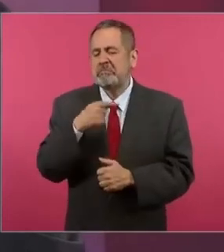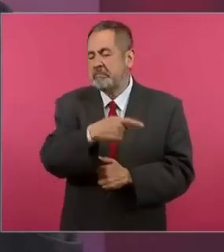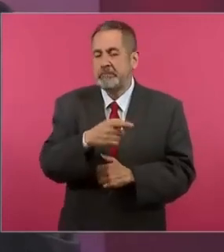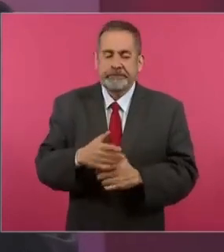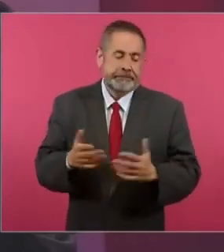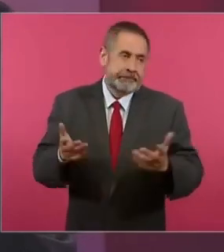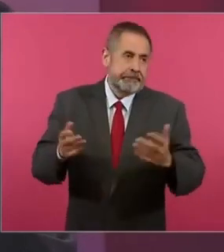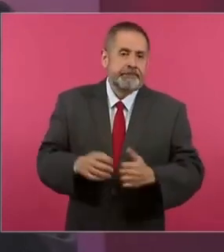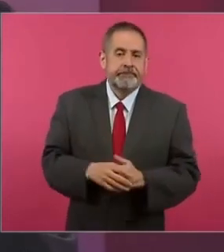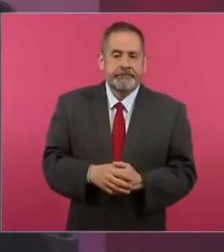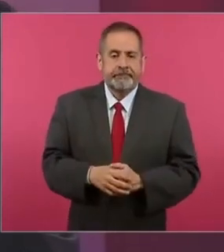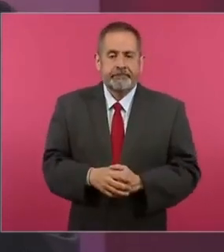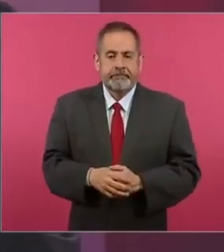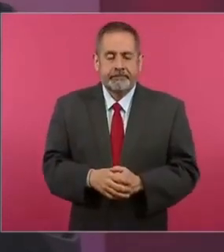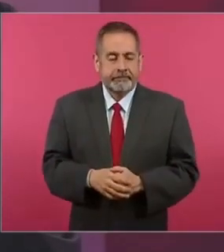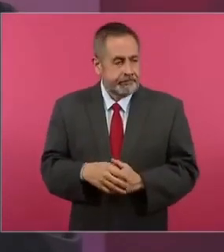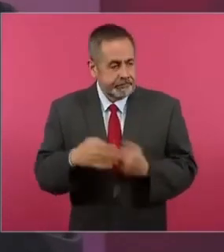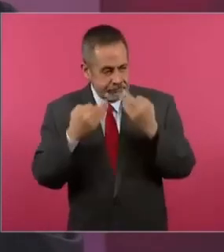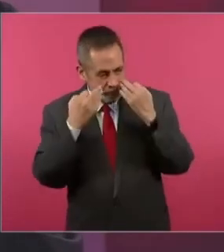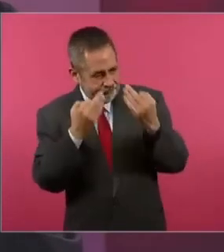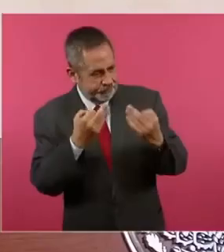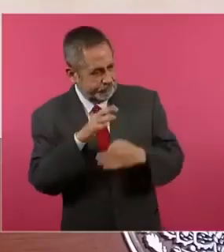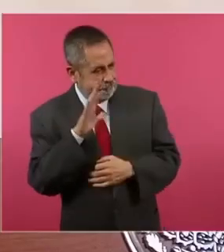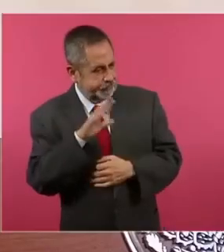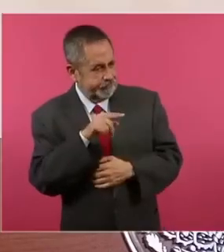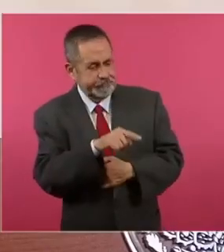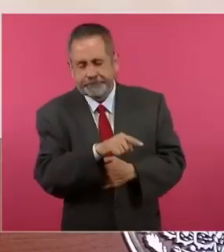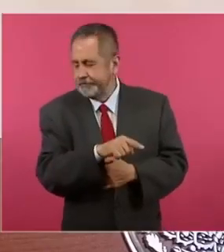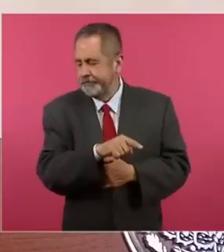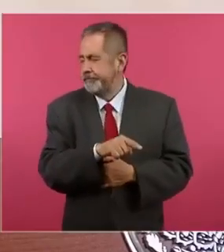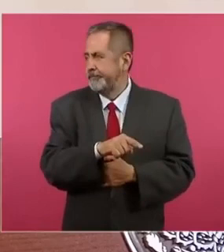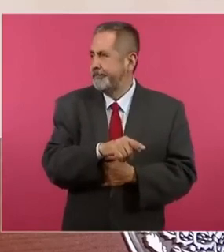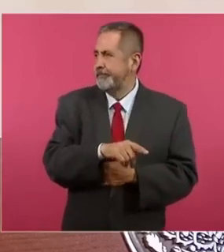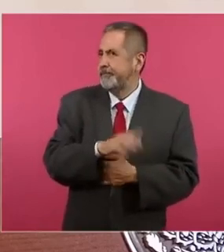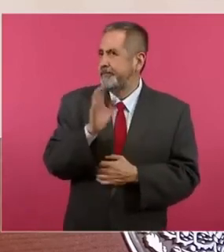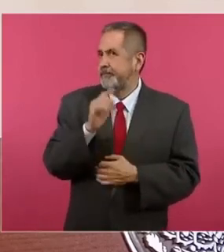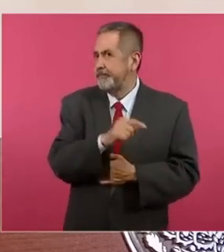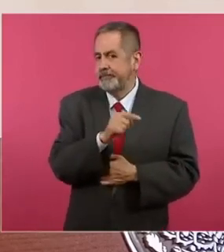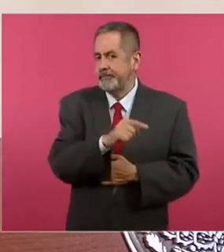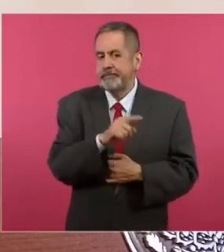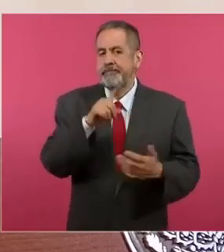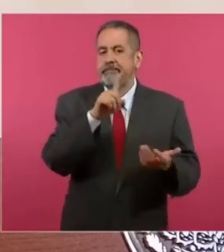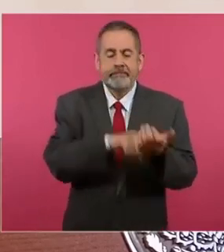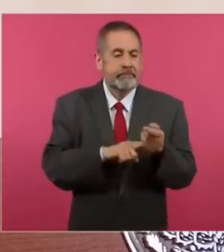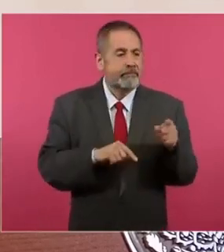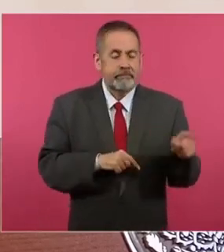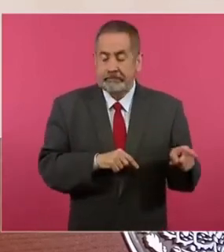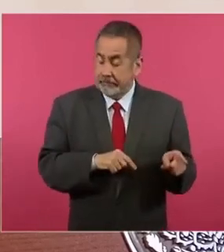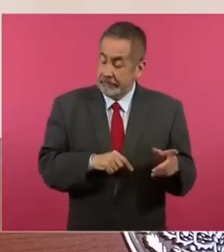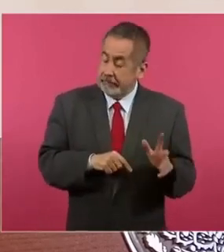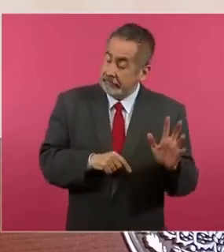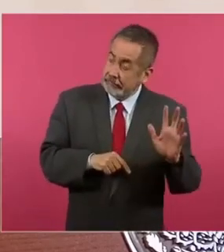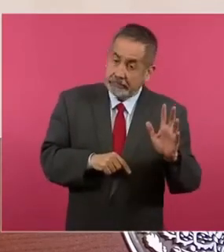Y sí, lo que demuestran es que tienen prácticas